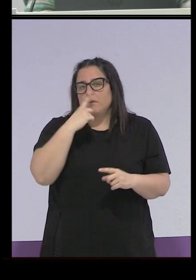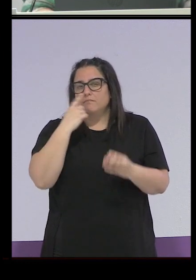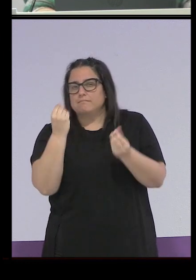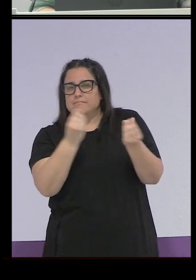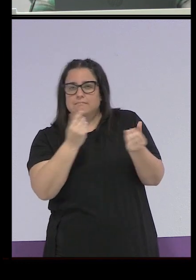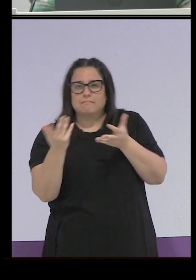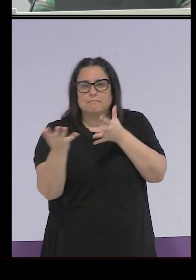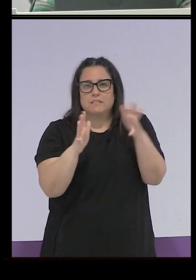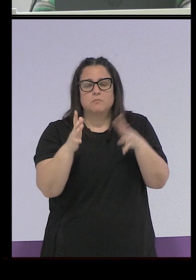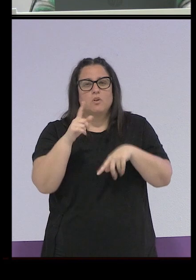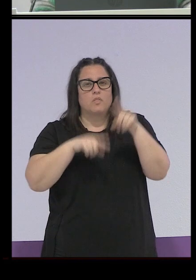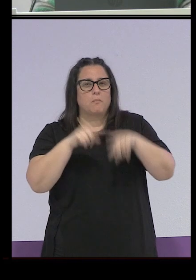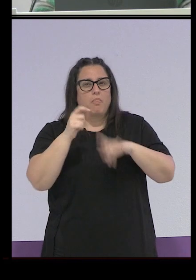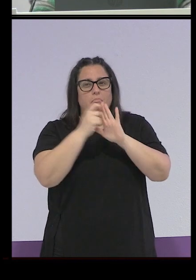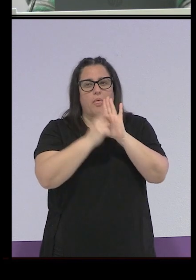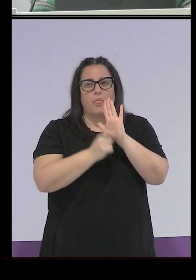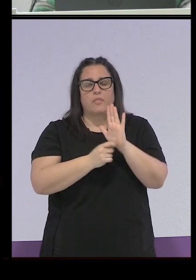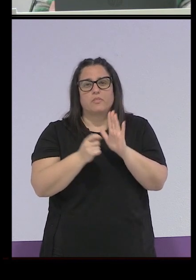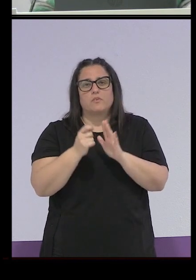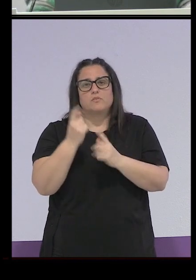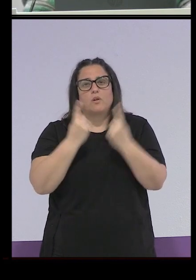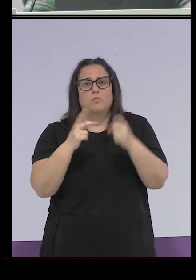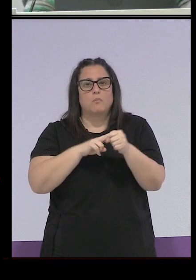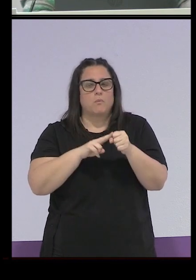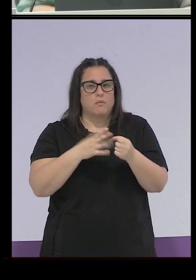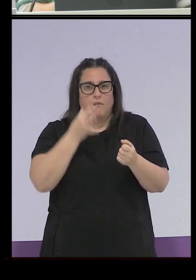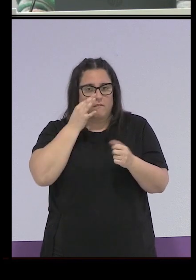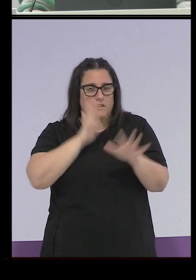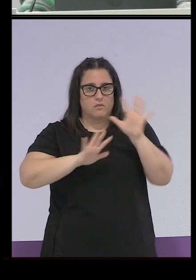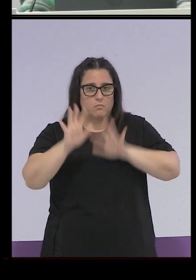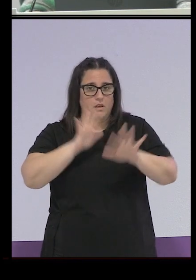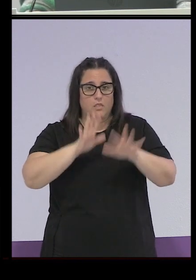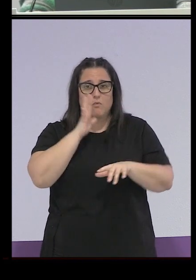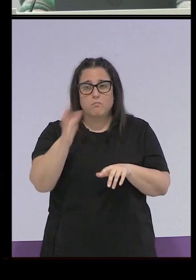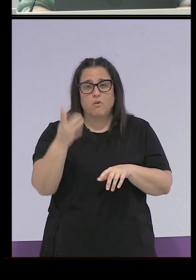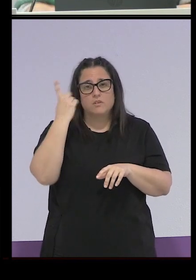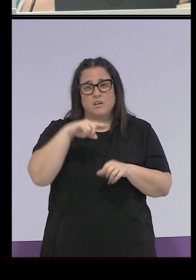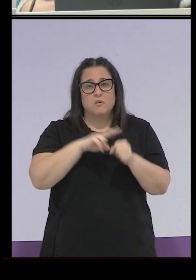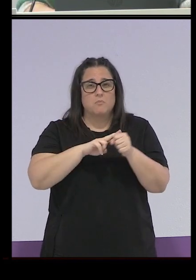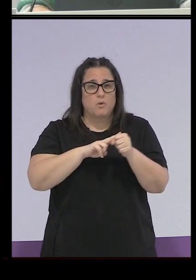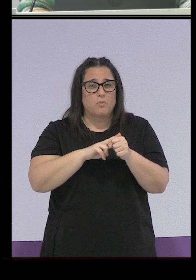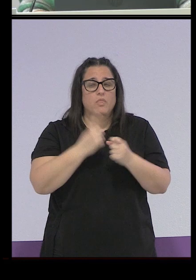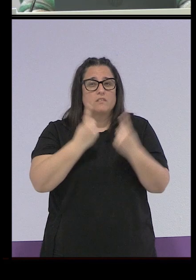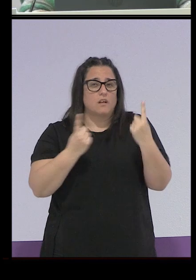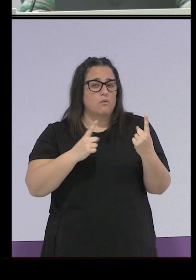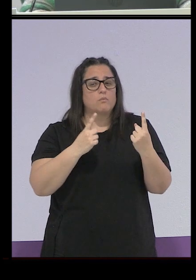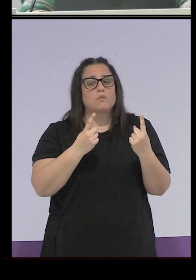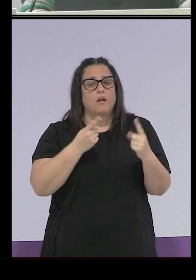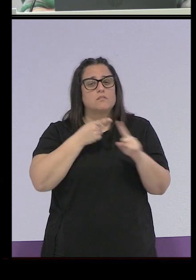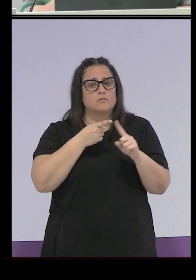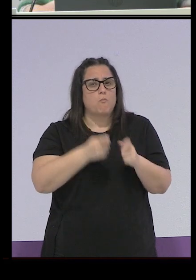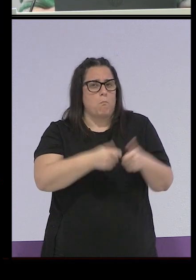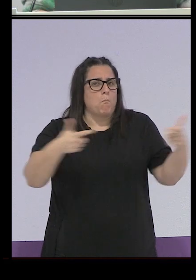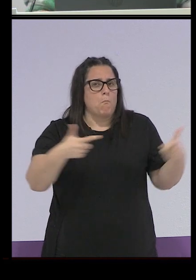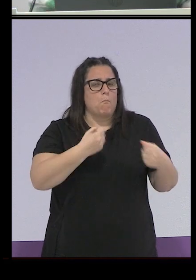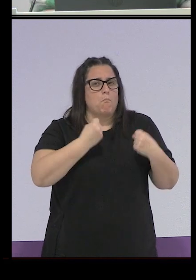en cuenta los datos que tenemos de algunas provincias, pero es complicado porque también sabemos que hubo provincias en las que el patronato estuvo más presente,